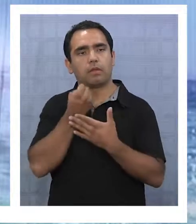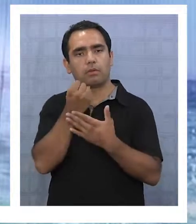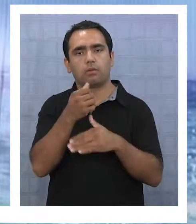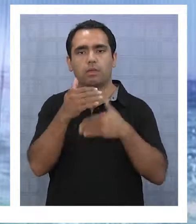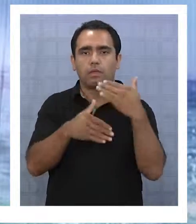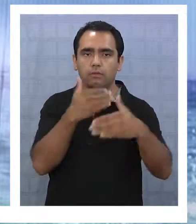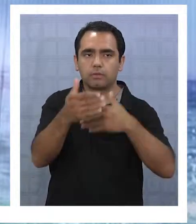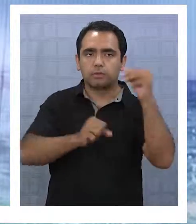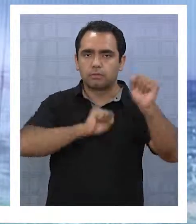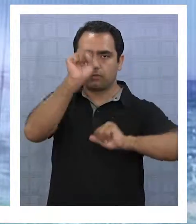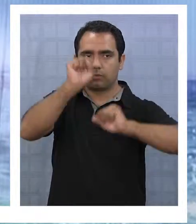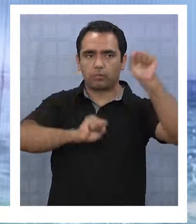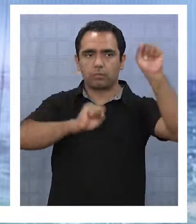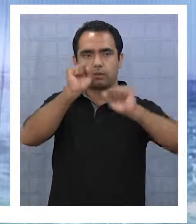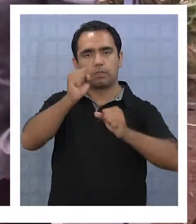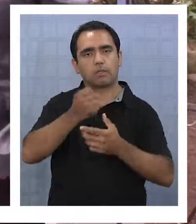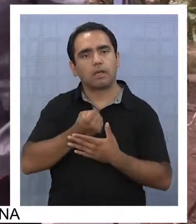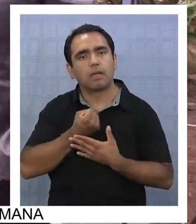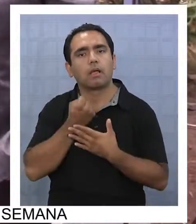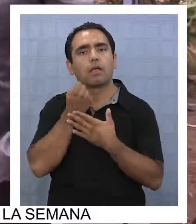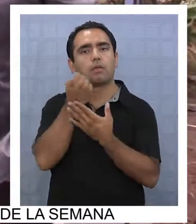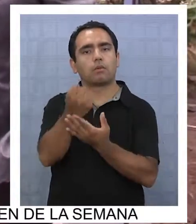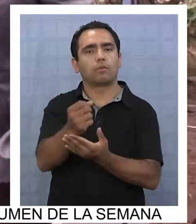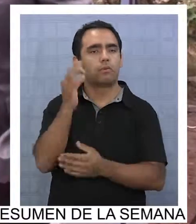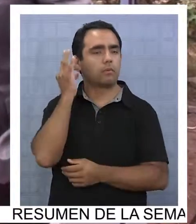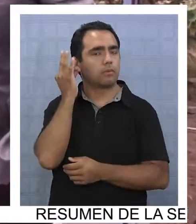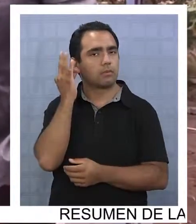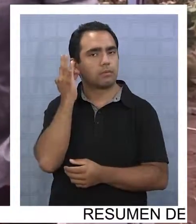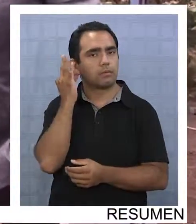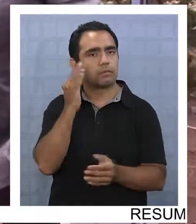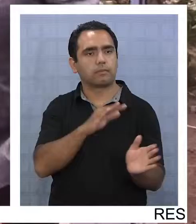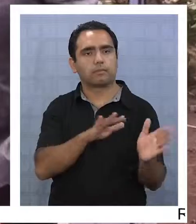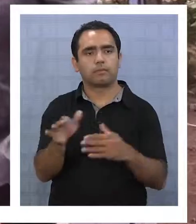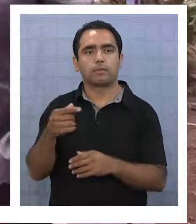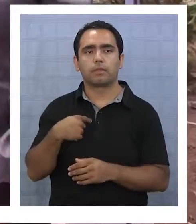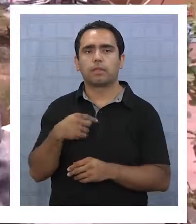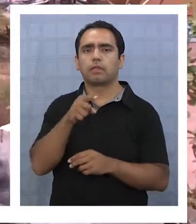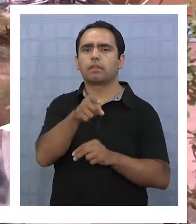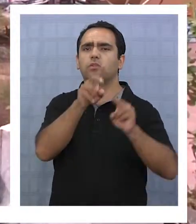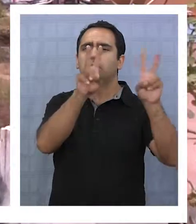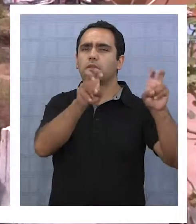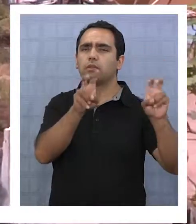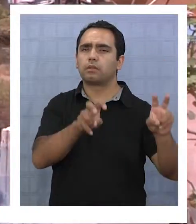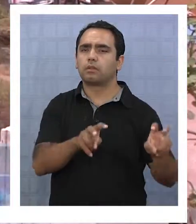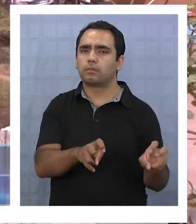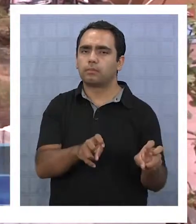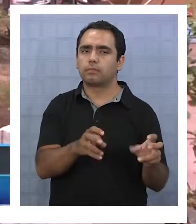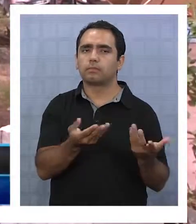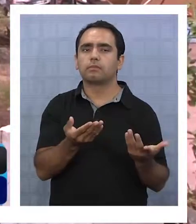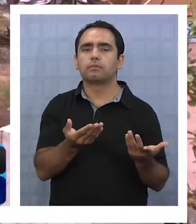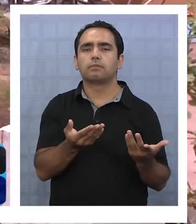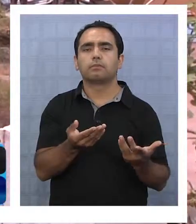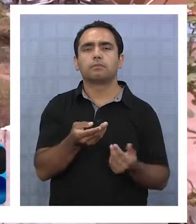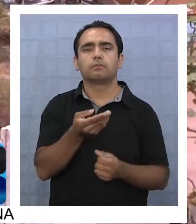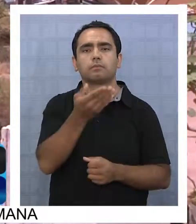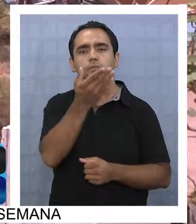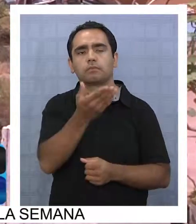puede ayudar en avanzar en políticas que favorezcan a las mujeres. Si hablamos de estos temas,